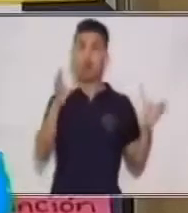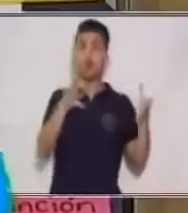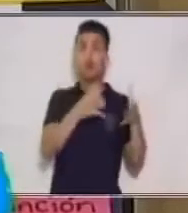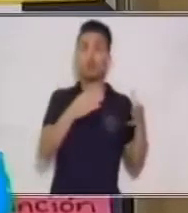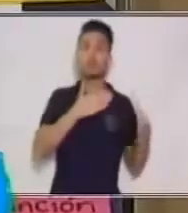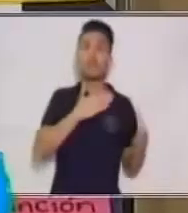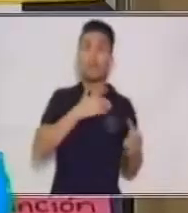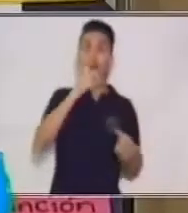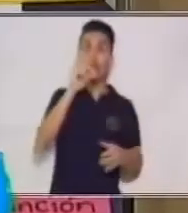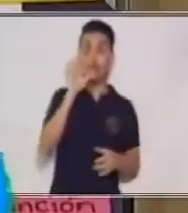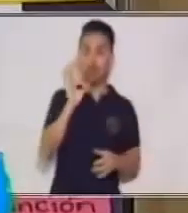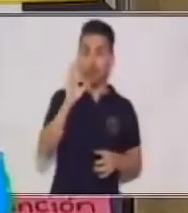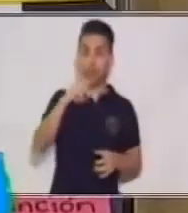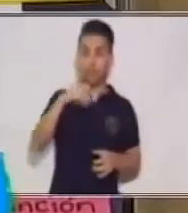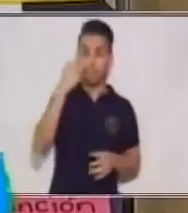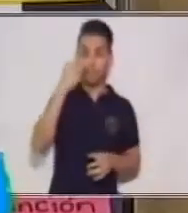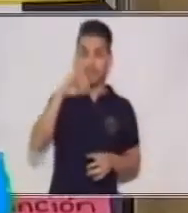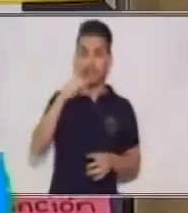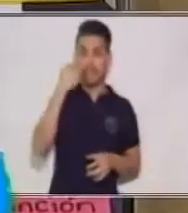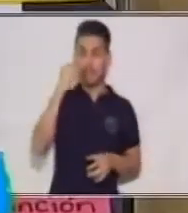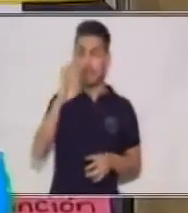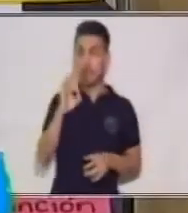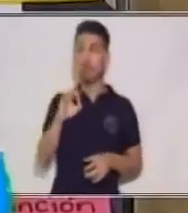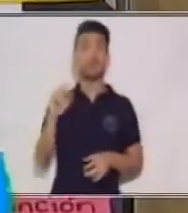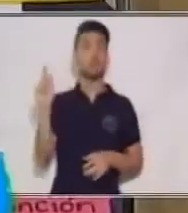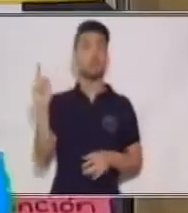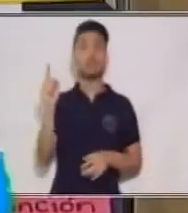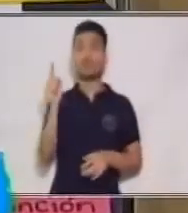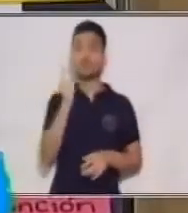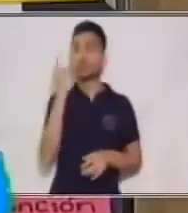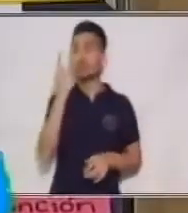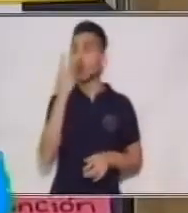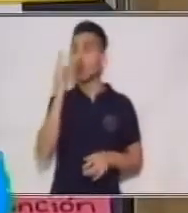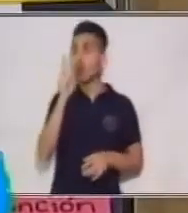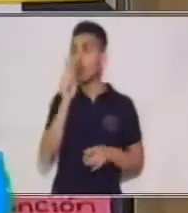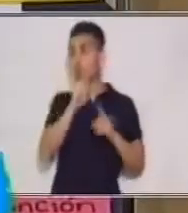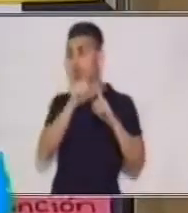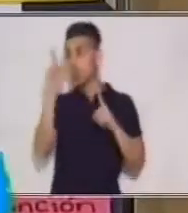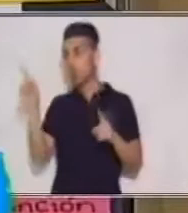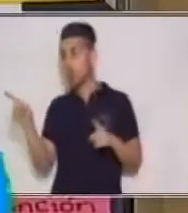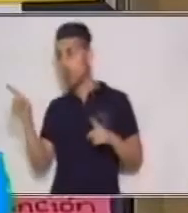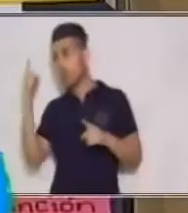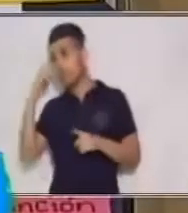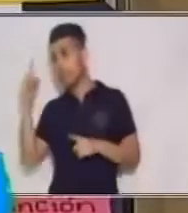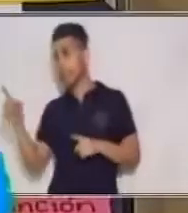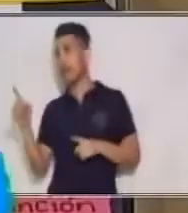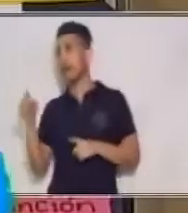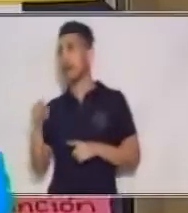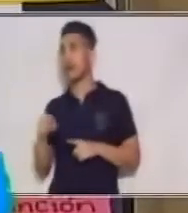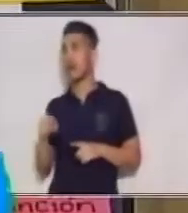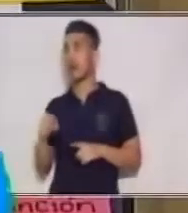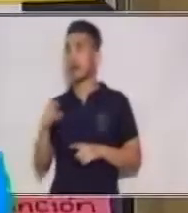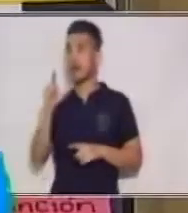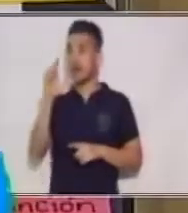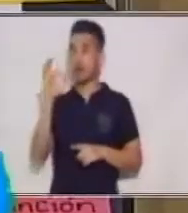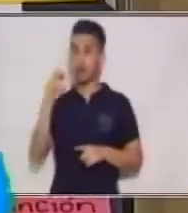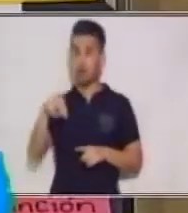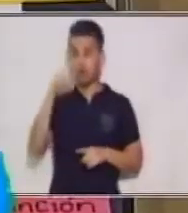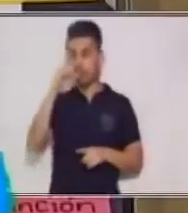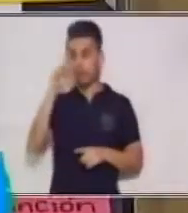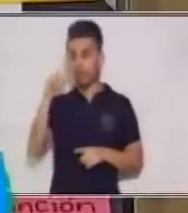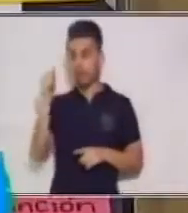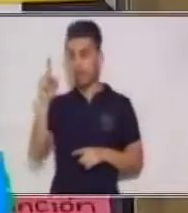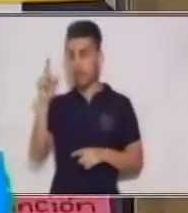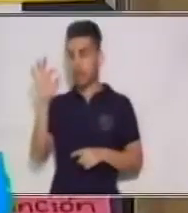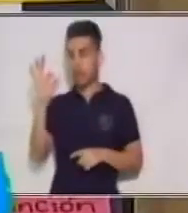corresponde uno solo, un solo elemento del contradominio. Observa, si